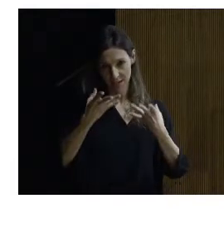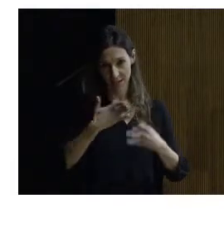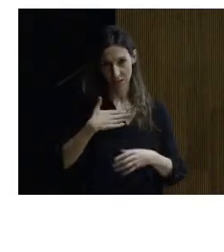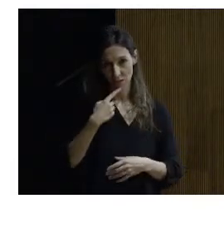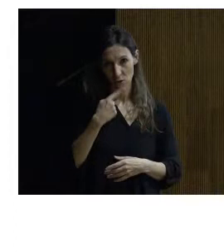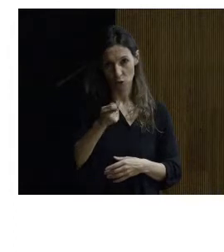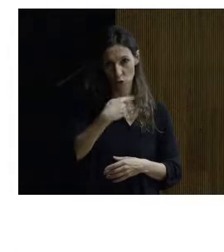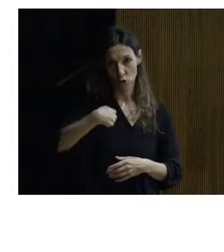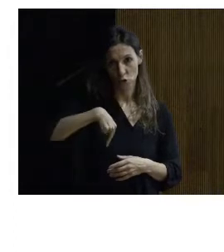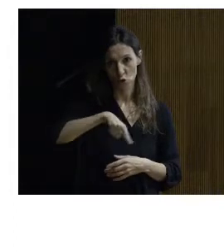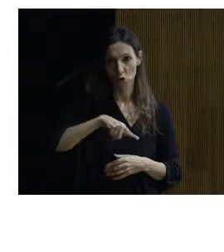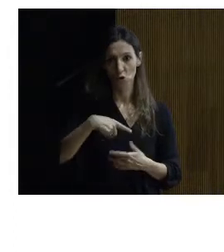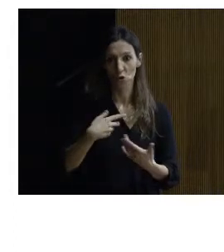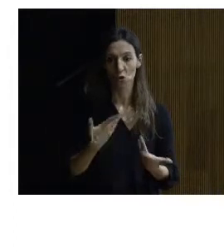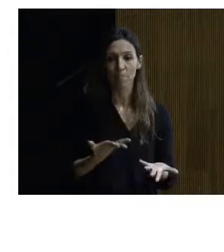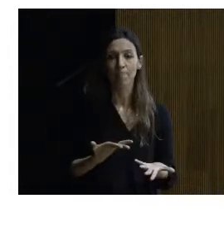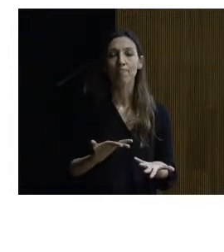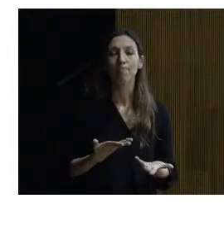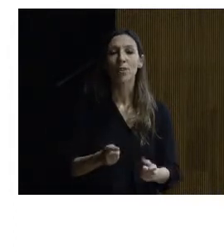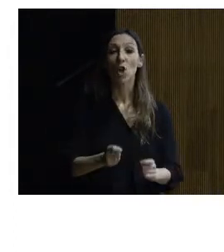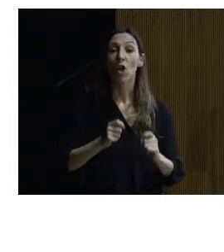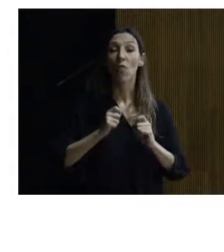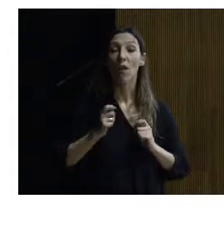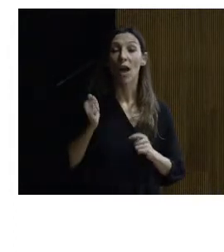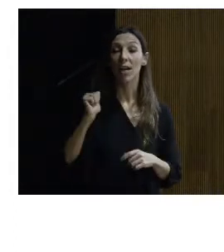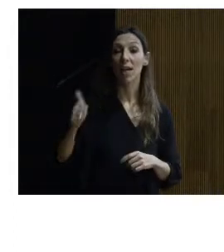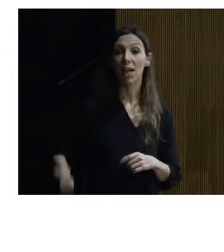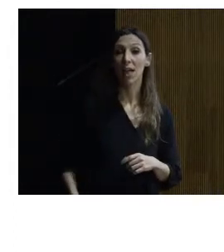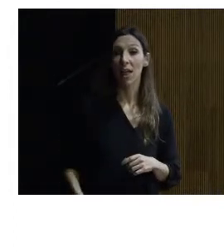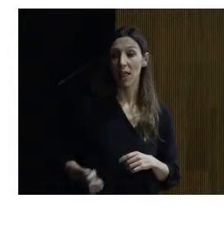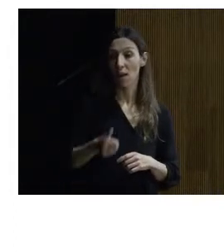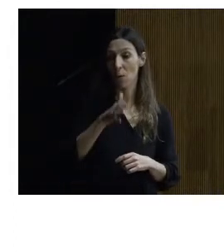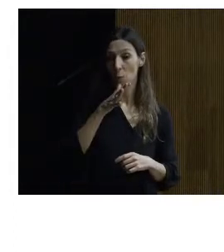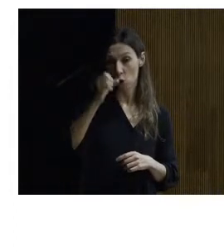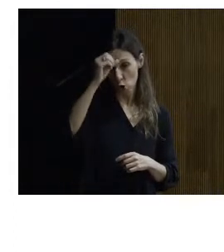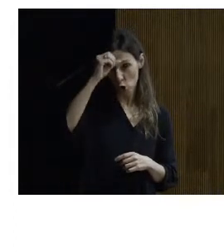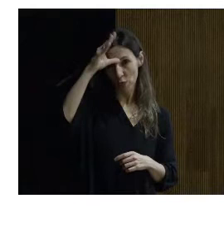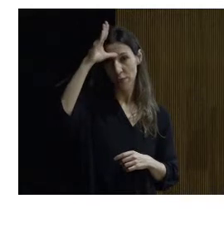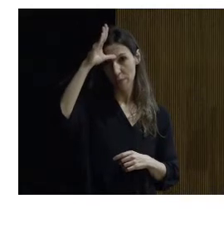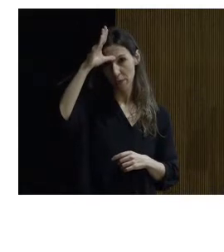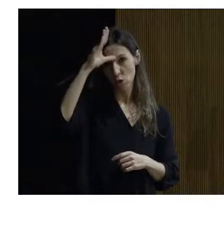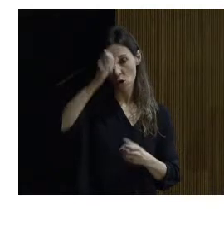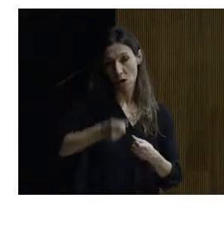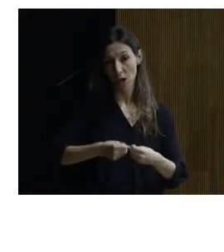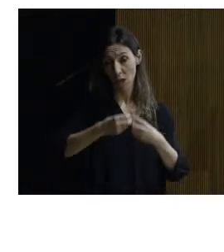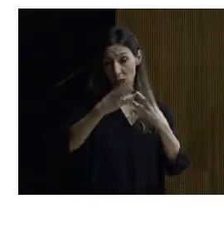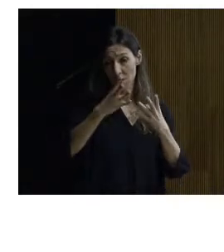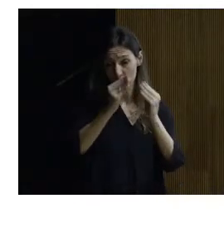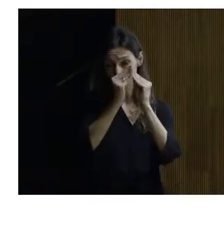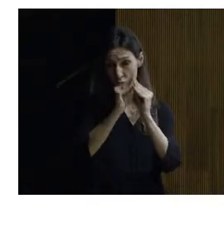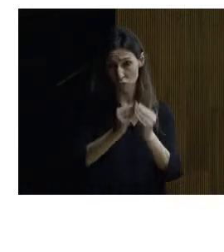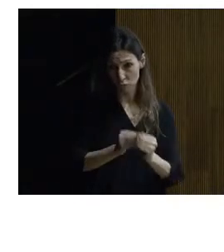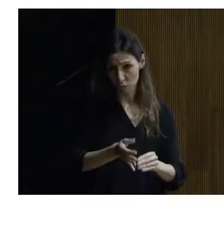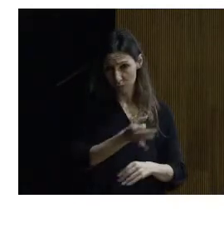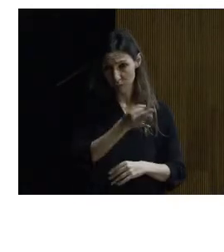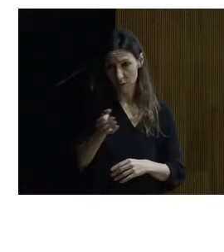nosotros nos enriquecemos con el conocimiento de estos edificios tan magníficamente proyectados y yo creo que también